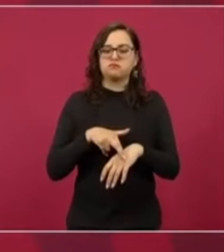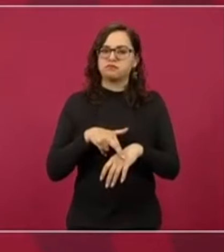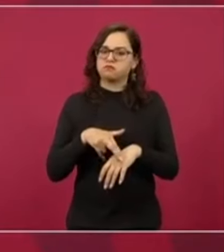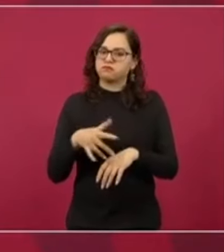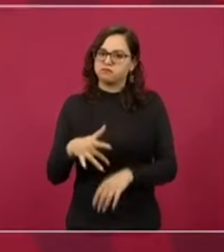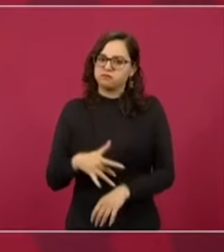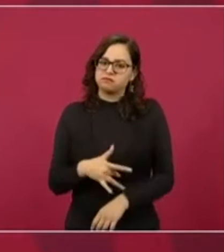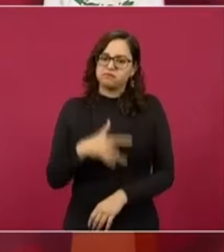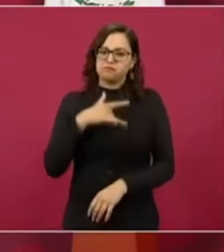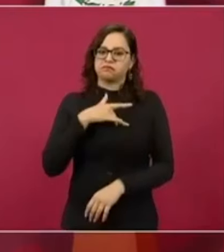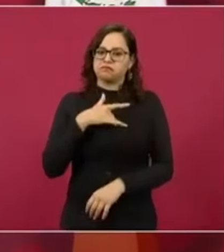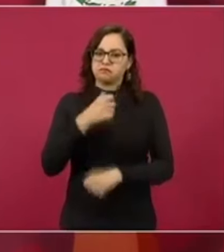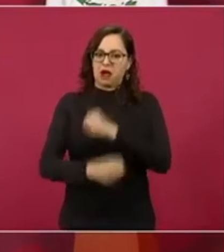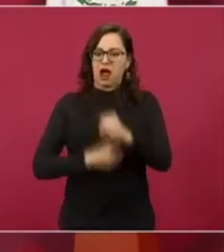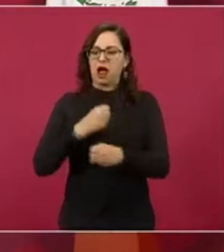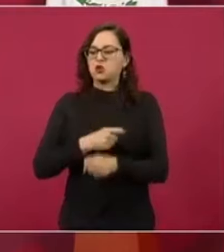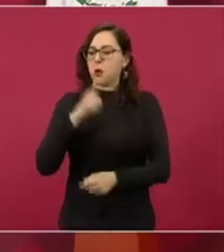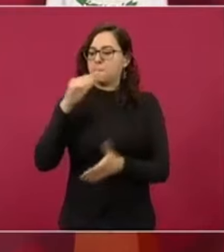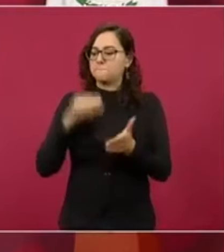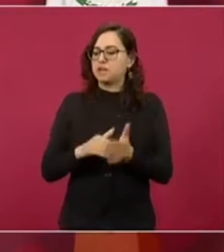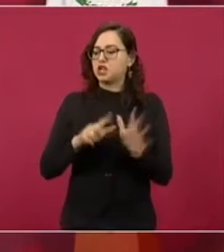Cananea en 1906,